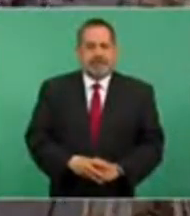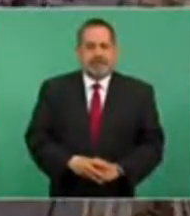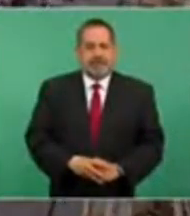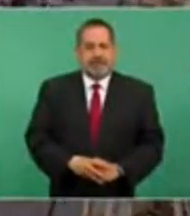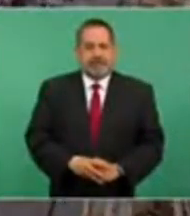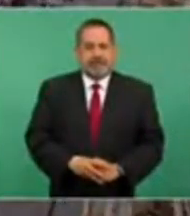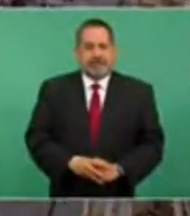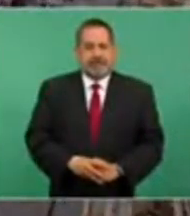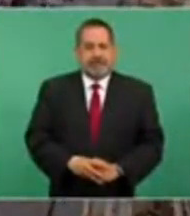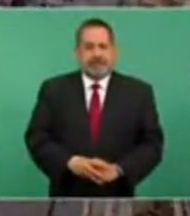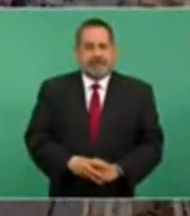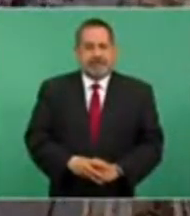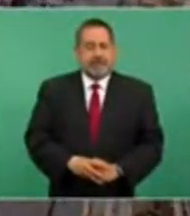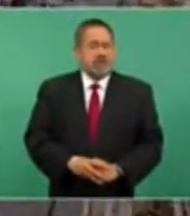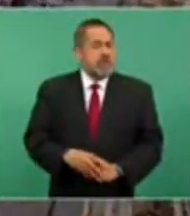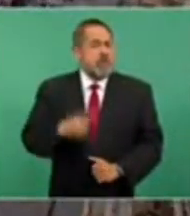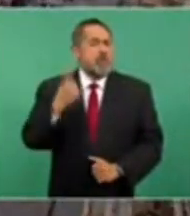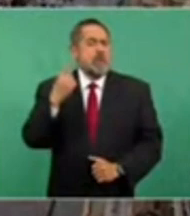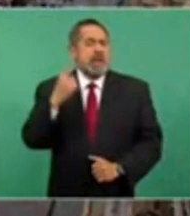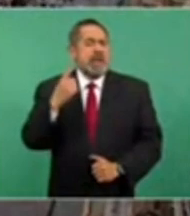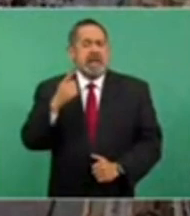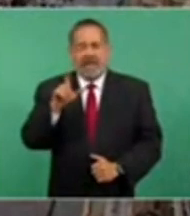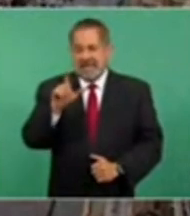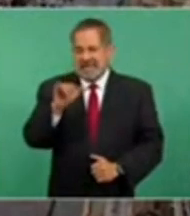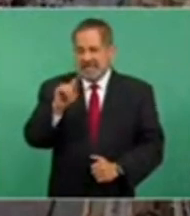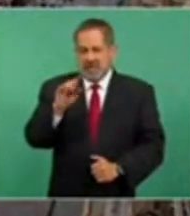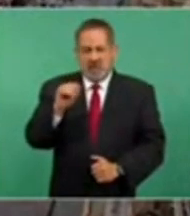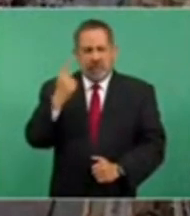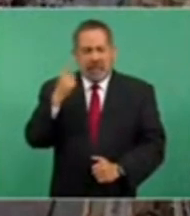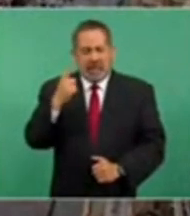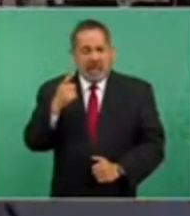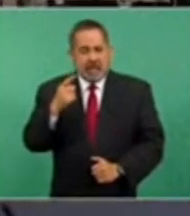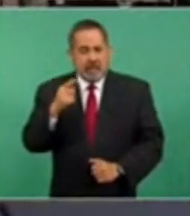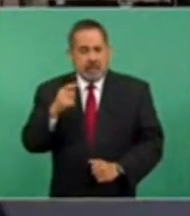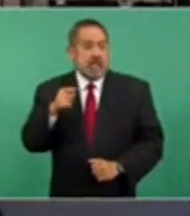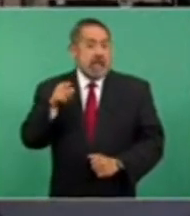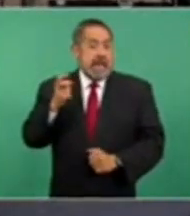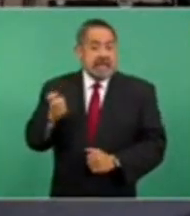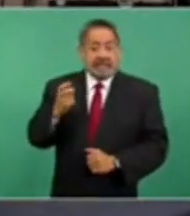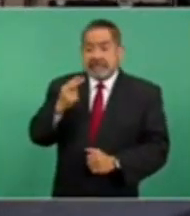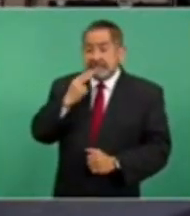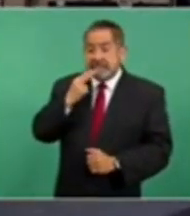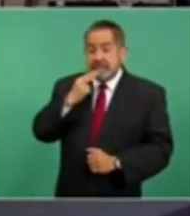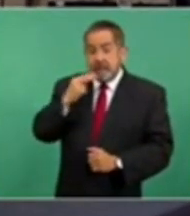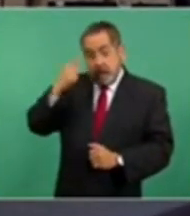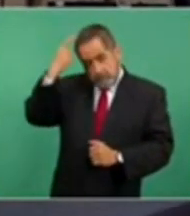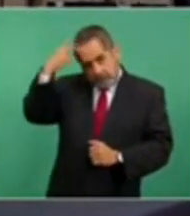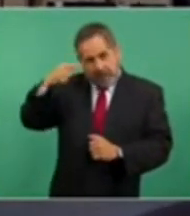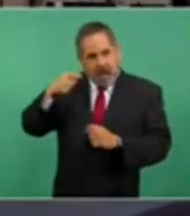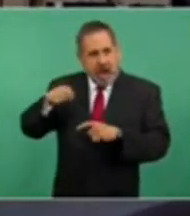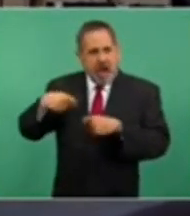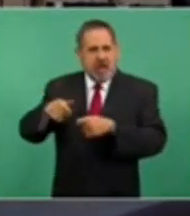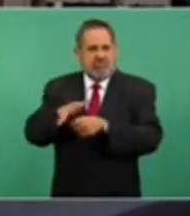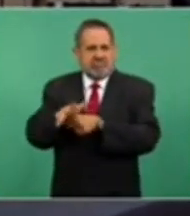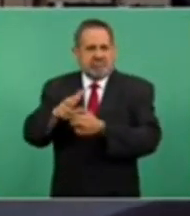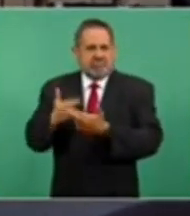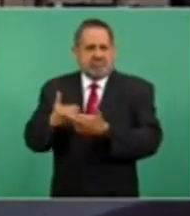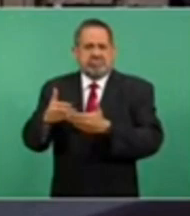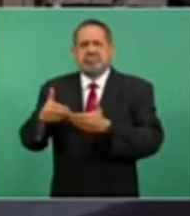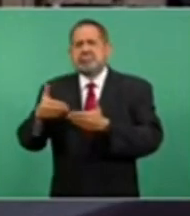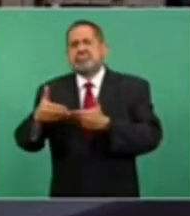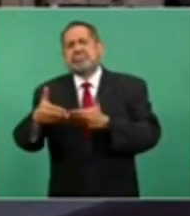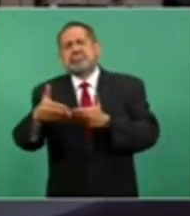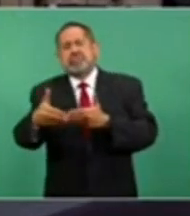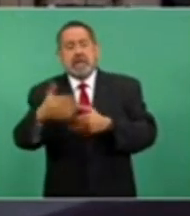Para garantizar la generación suficiente de electricidad,